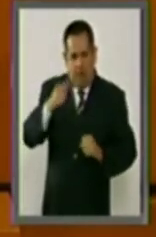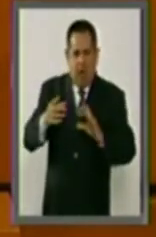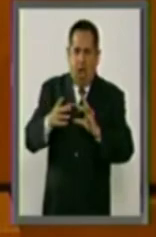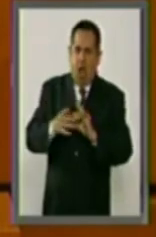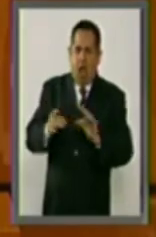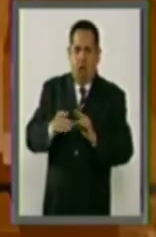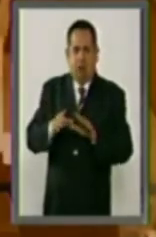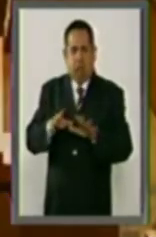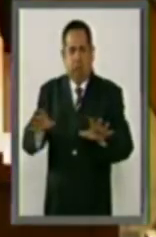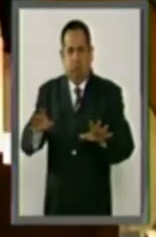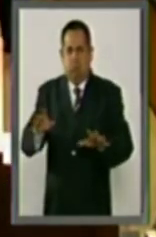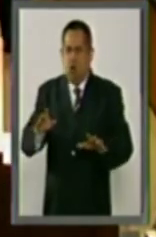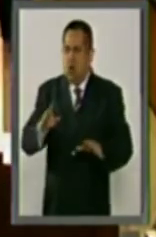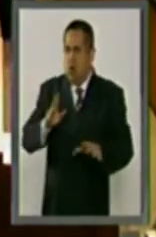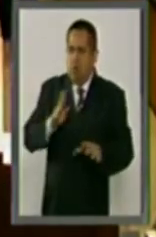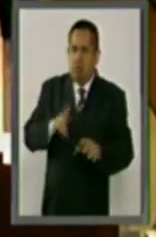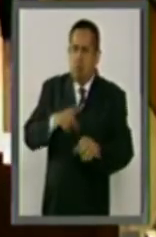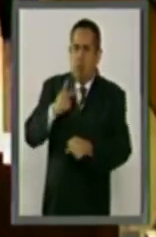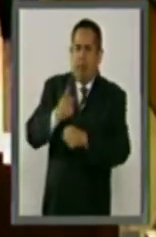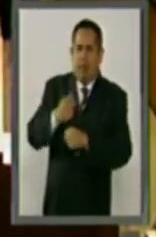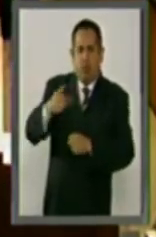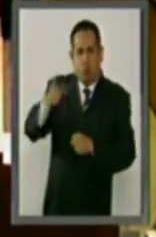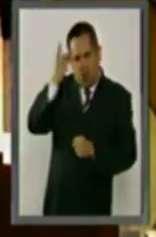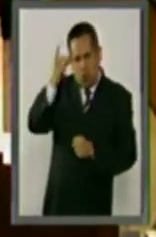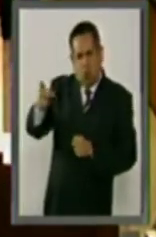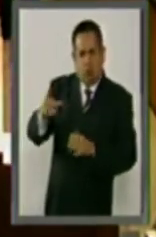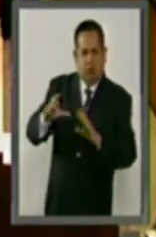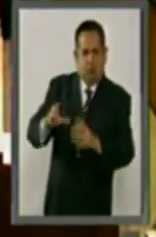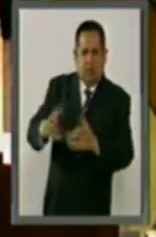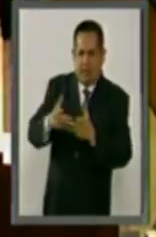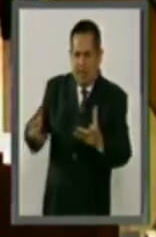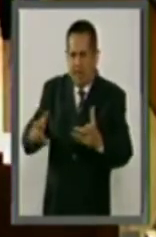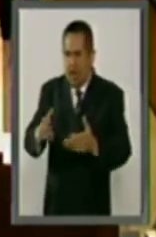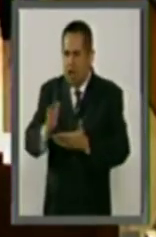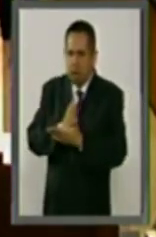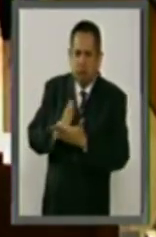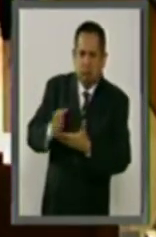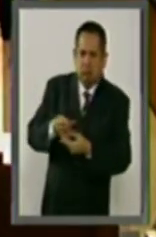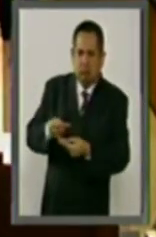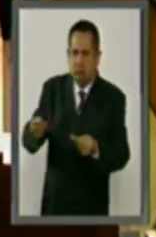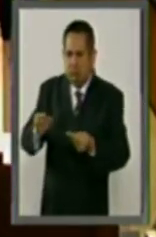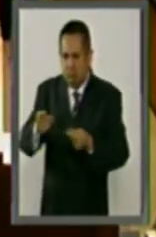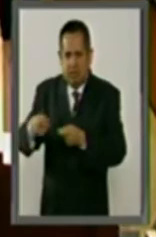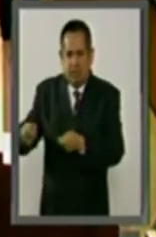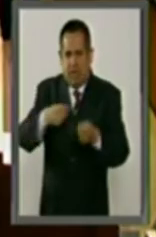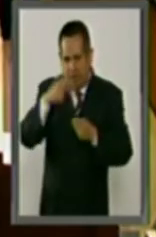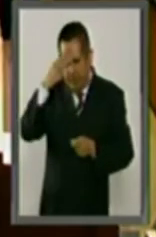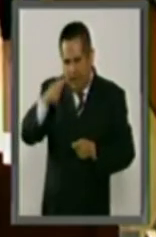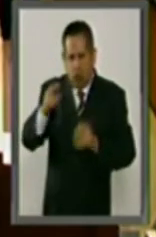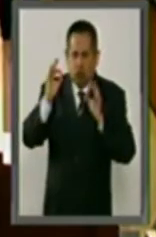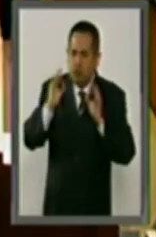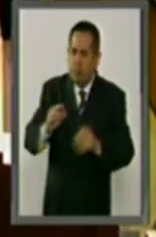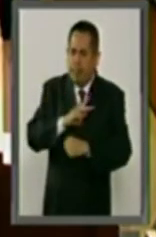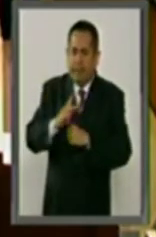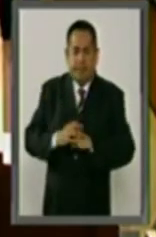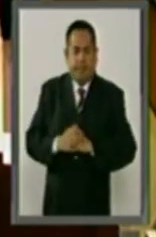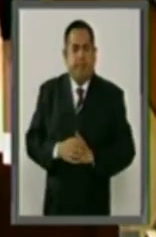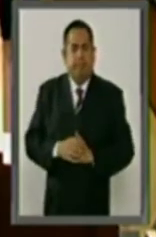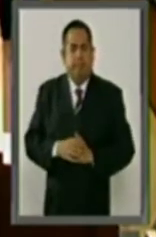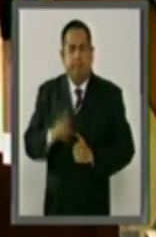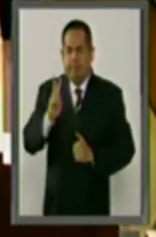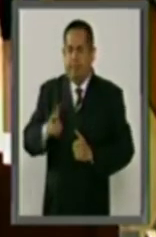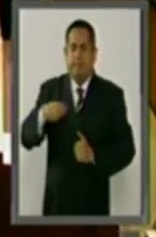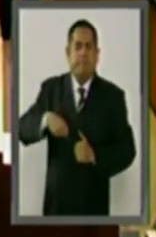de la propiedad de la tierra y su distribución entre los campesinos de nuestro país. Estamos